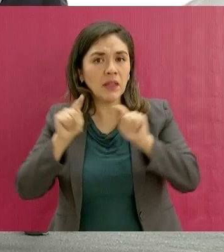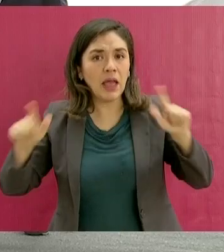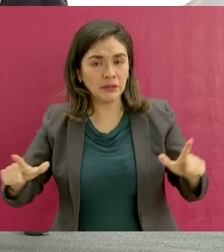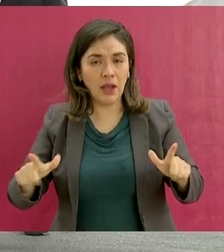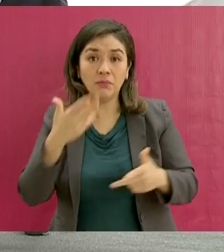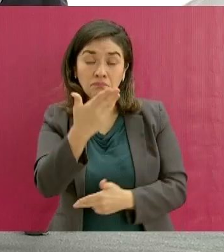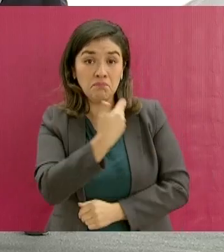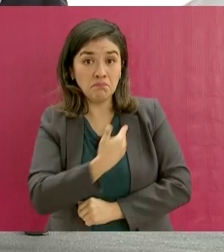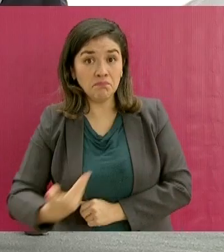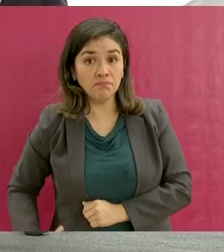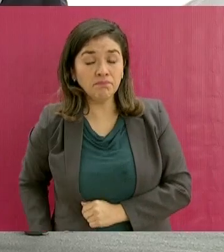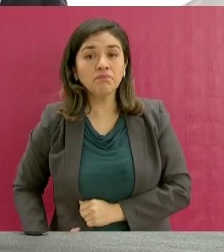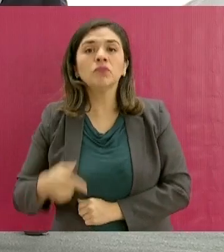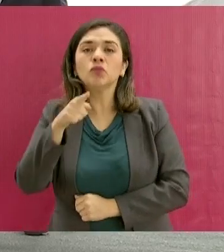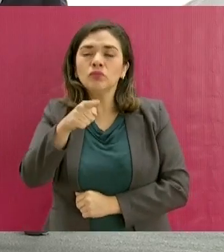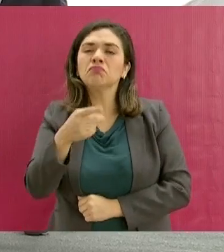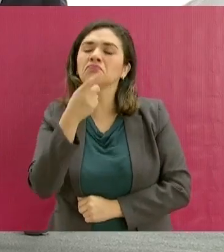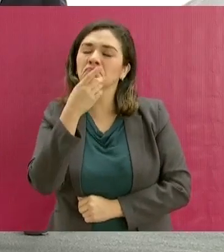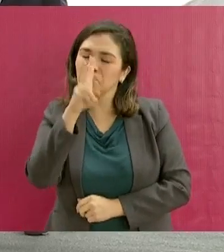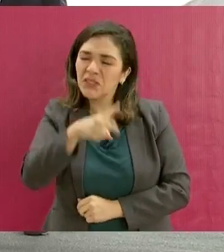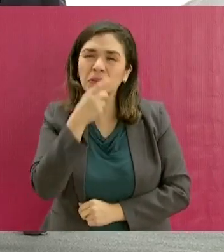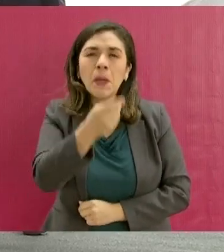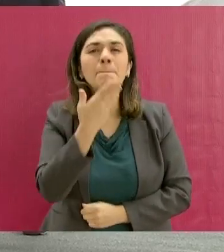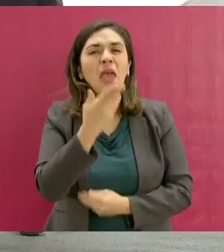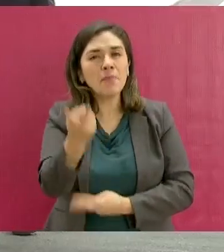Señor presidente, sea usted muy bienvenido.